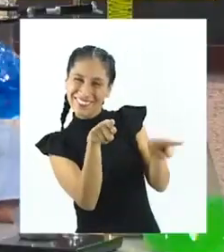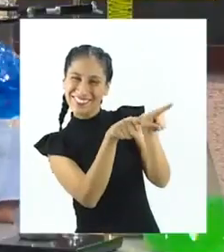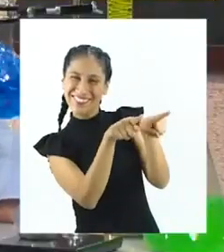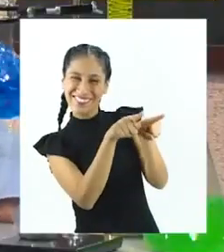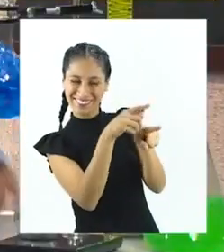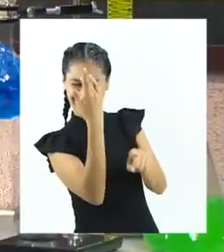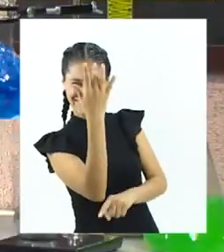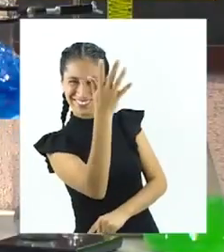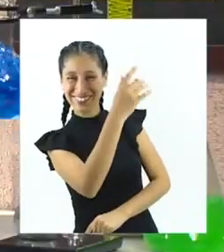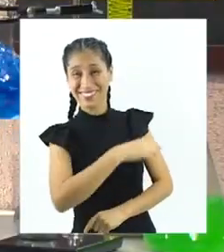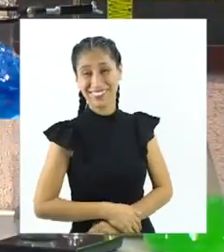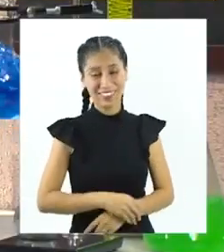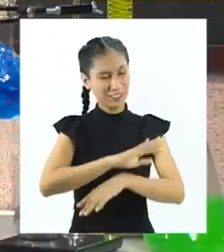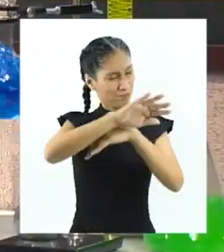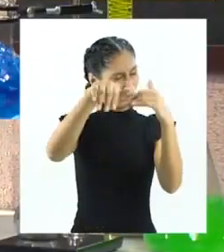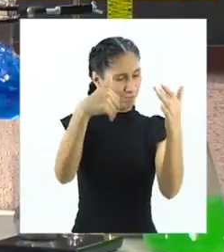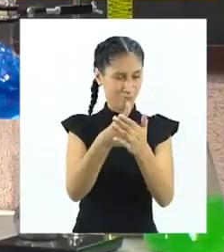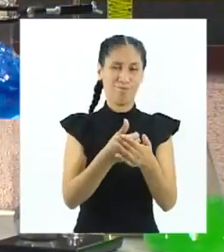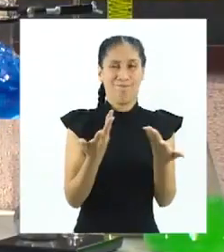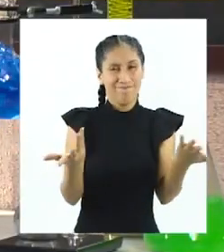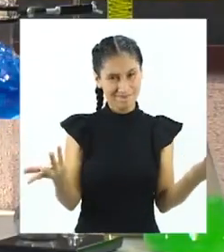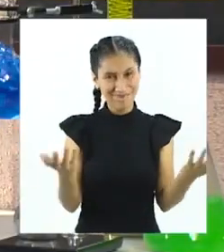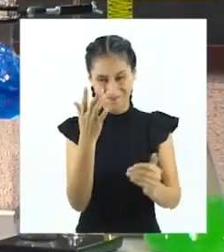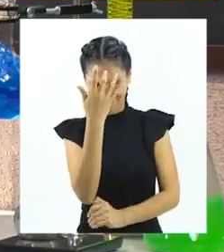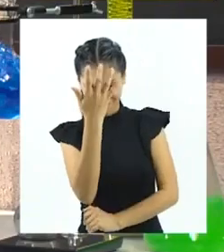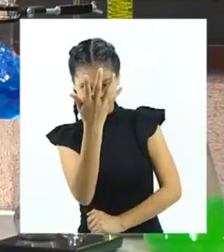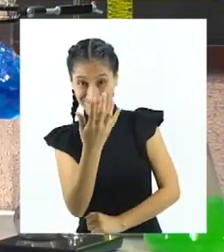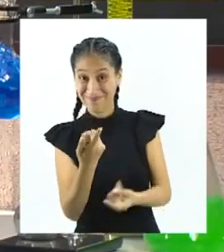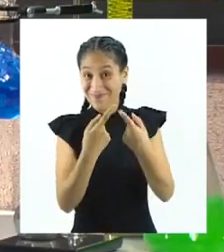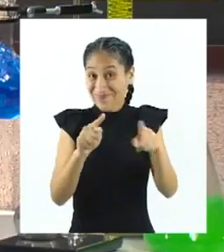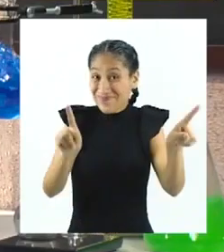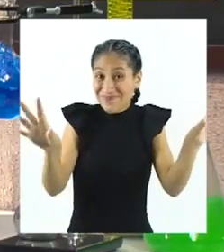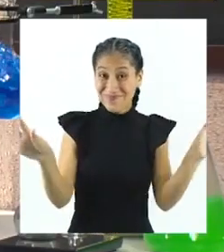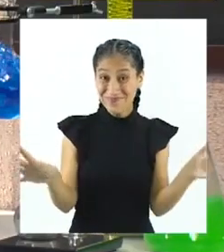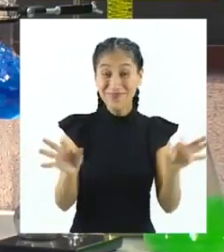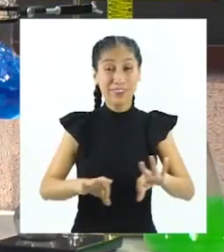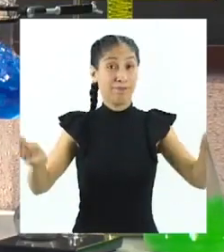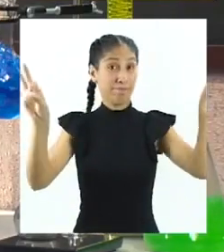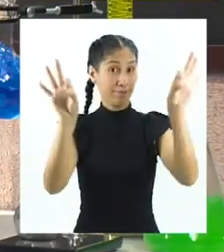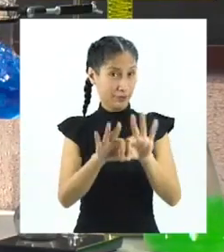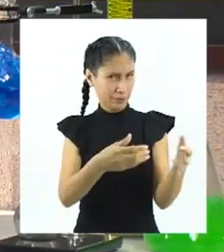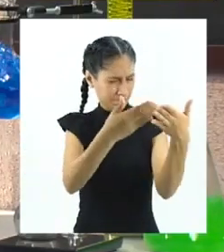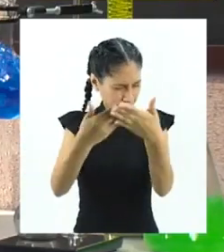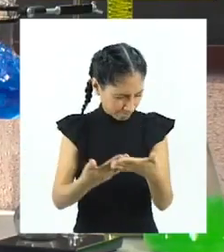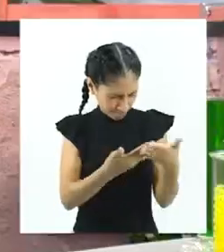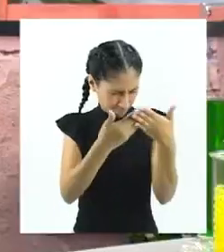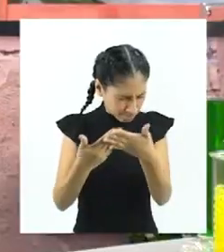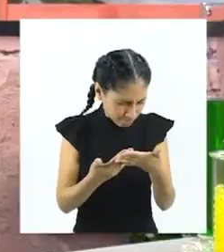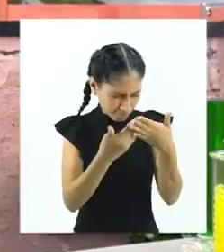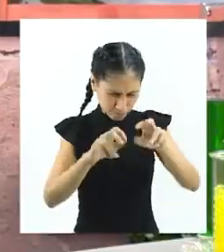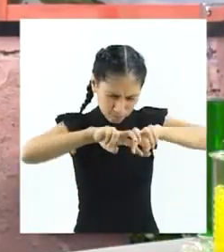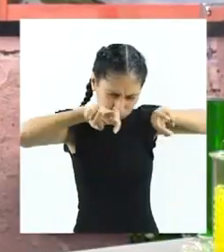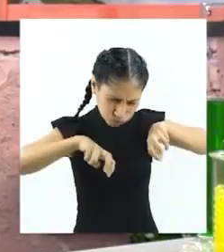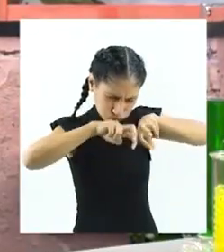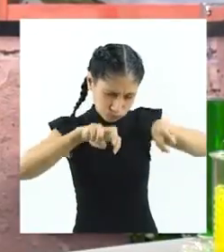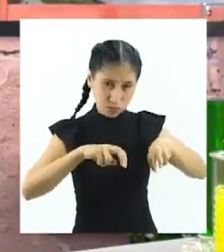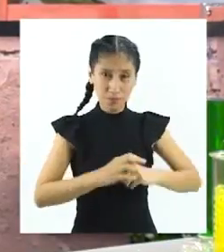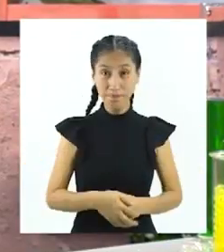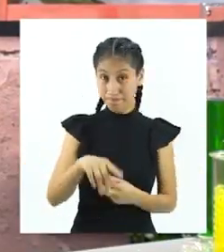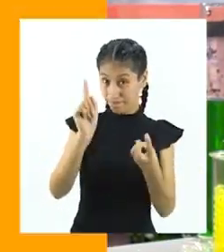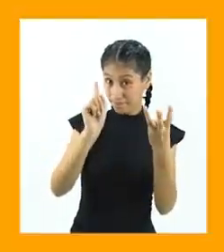Tú también, querido Dante. Y todos lo somos, solo que hay que dedicarnos y estudiar mucho, mucho, mucho.